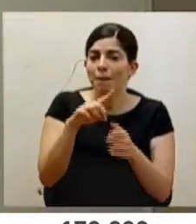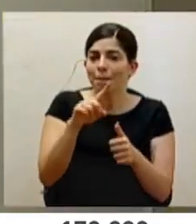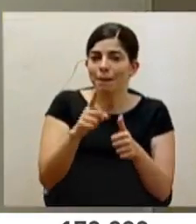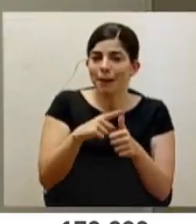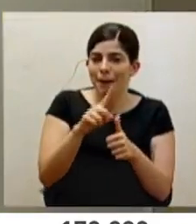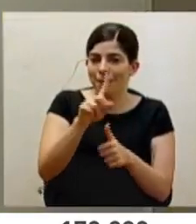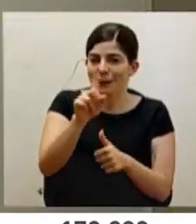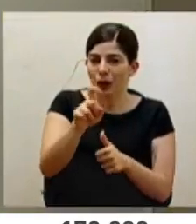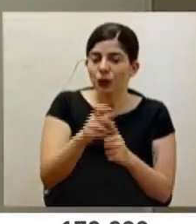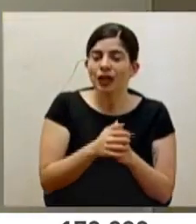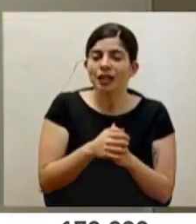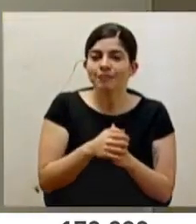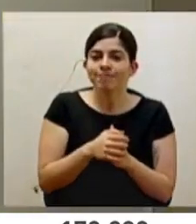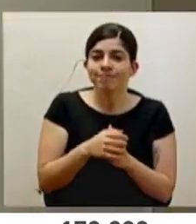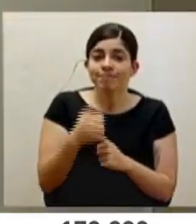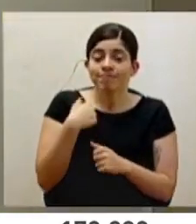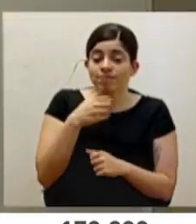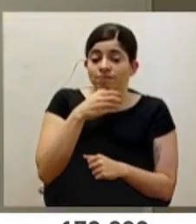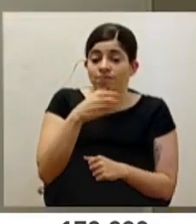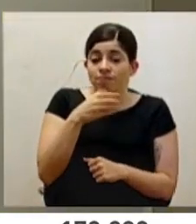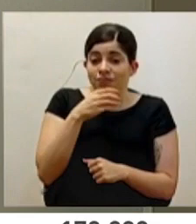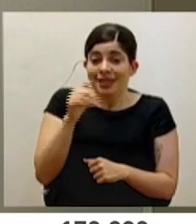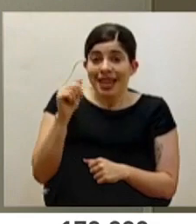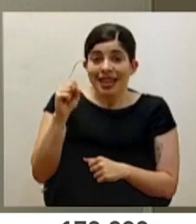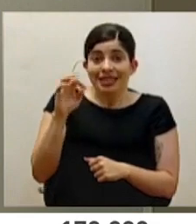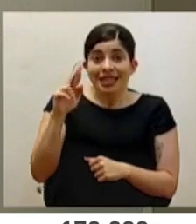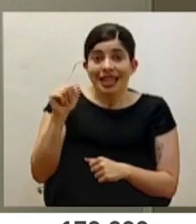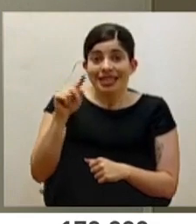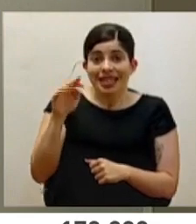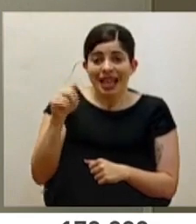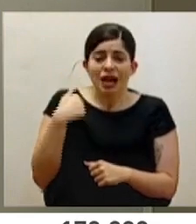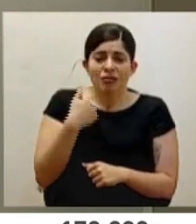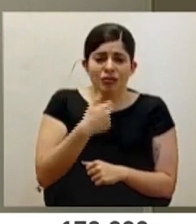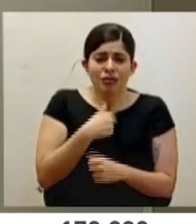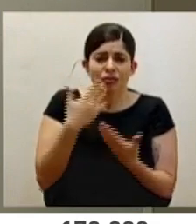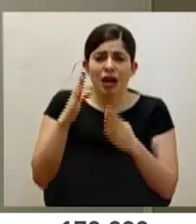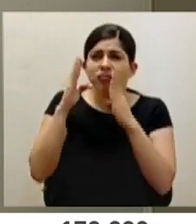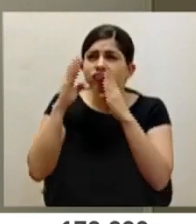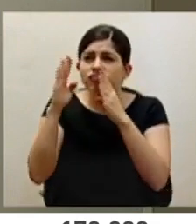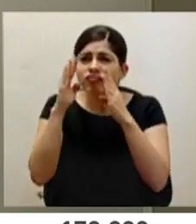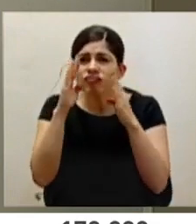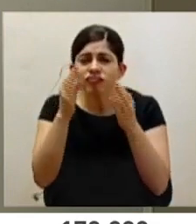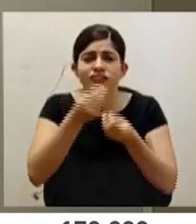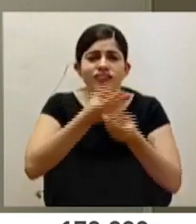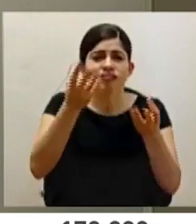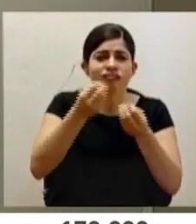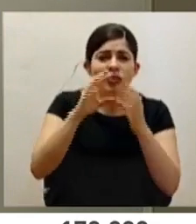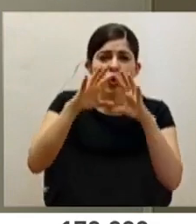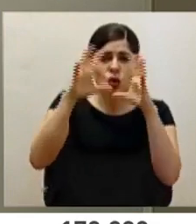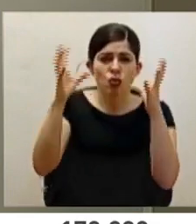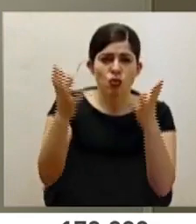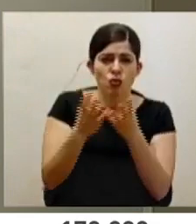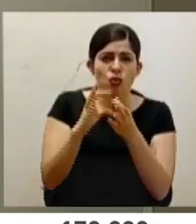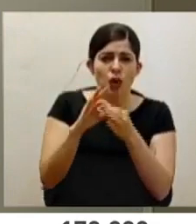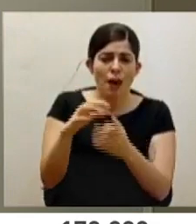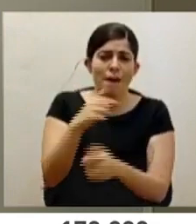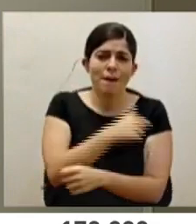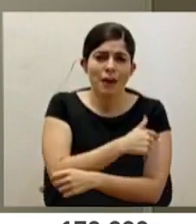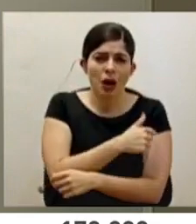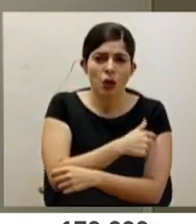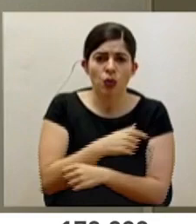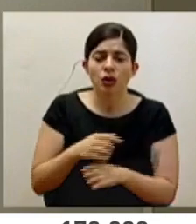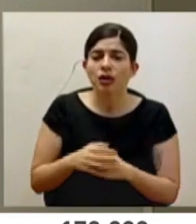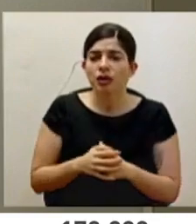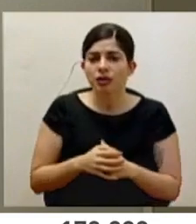pregunta, Melisa, del conocimiento de las recomendaciones de AstraZeneca, claro, nosotros le damos seguimiento a todo lo que está ocurriendo en el mundo con respecto al tema de vacunas y de la pandemia.